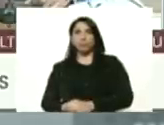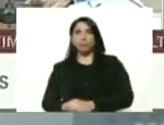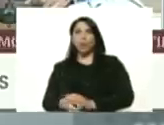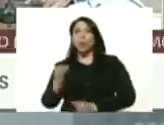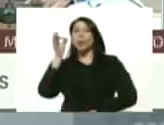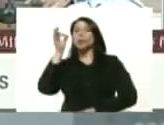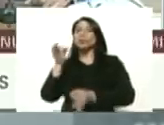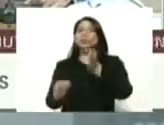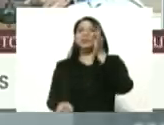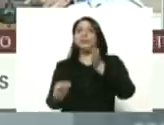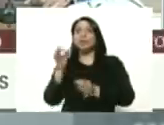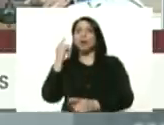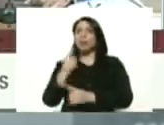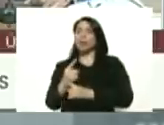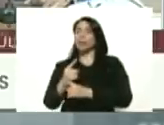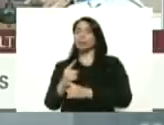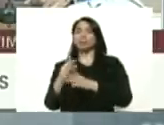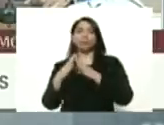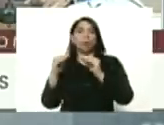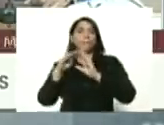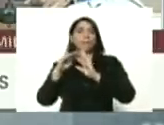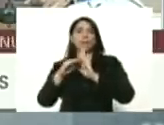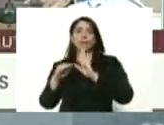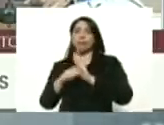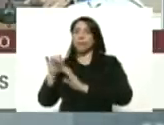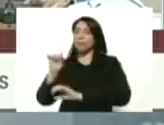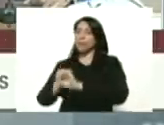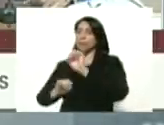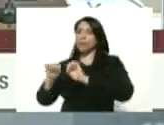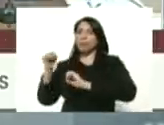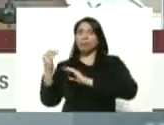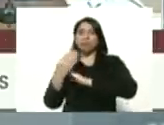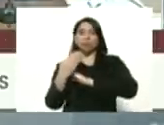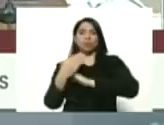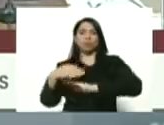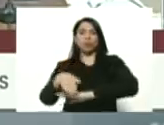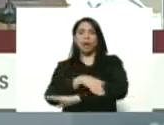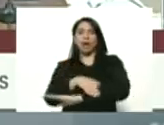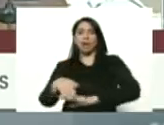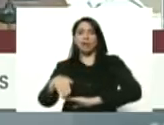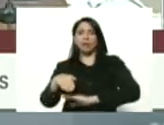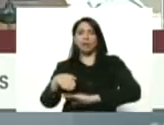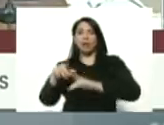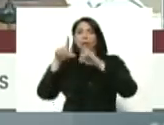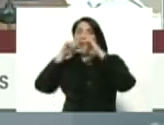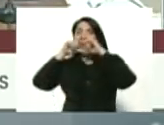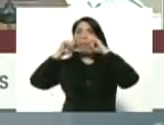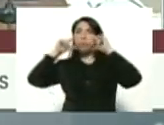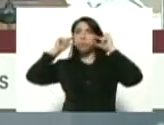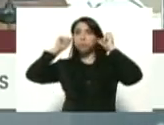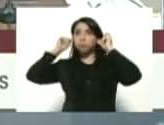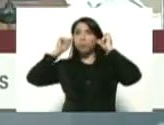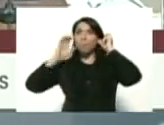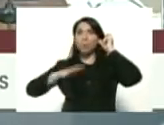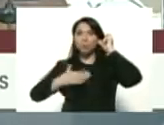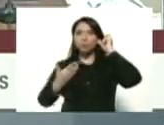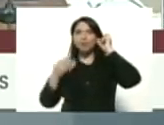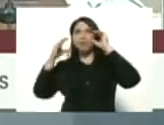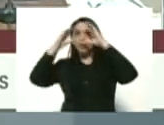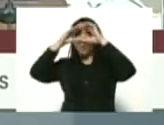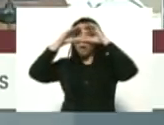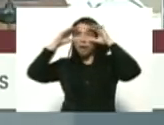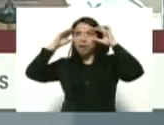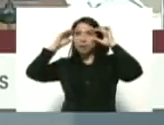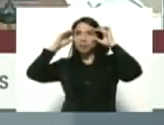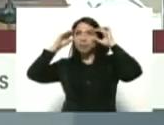justificado todas las medidas de prevención y protección en la calle la máscara si es posible póngase unos lentes